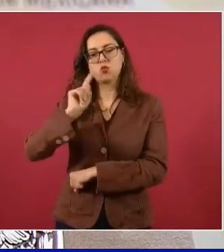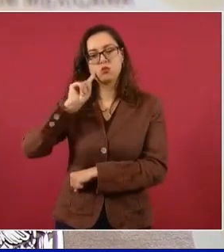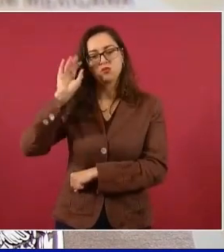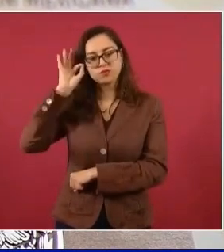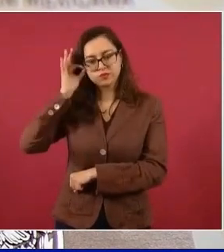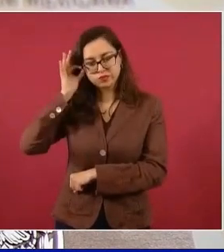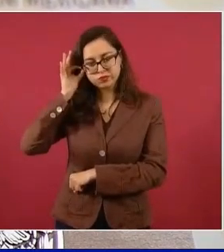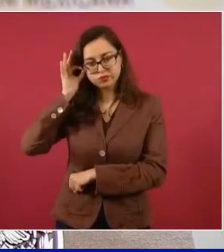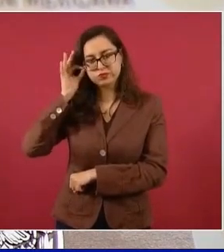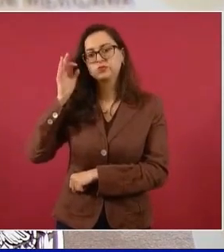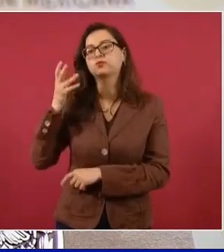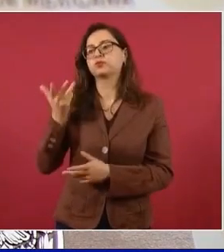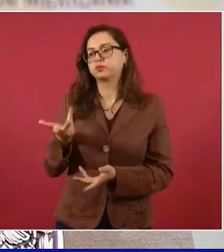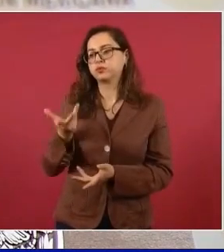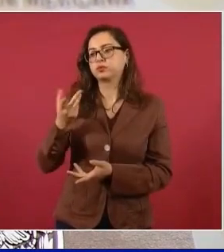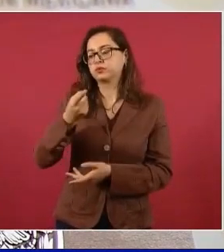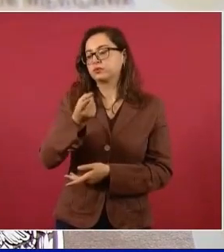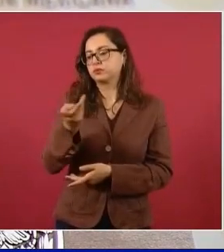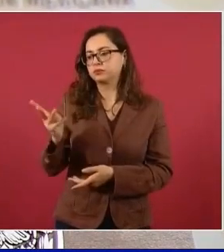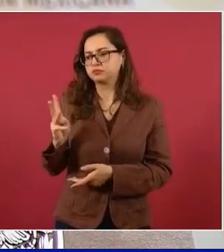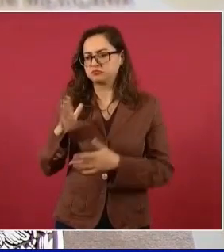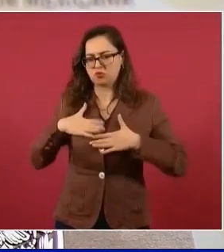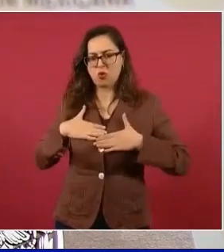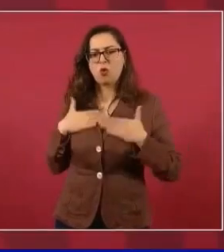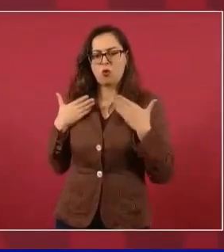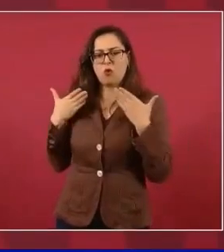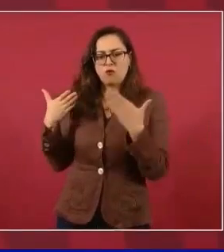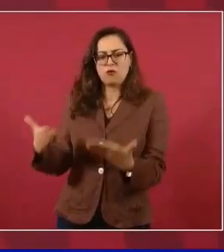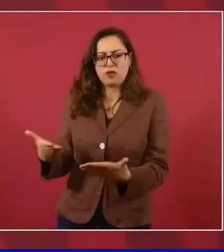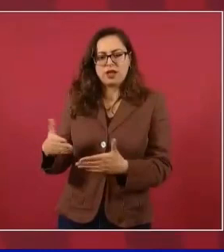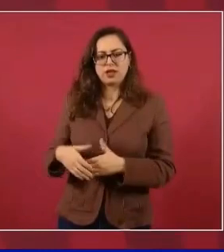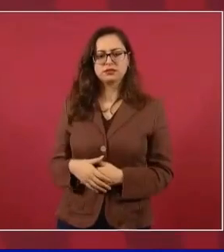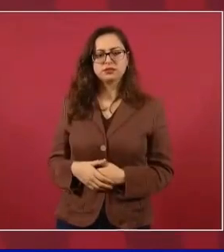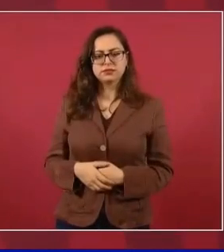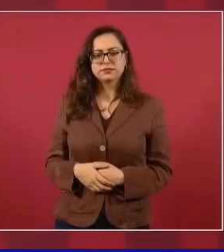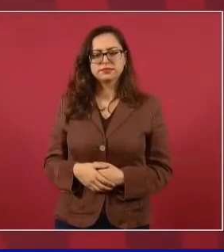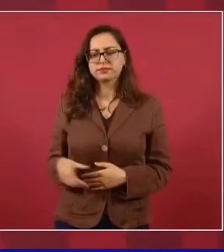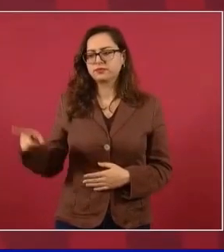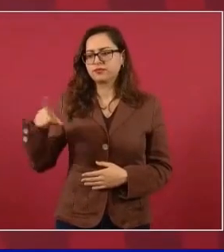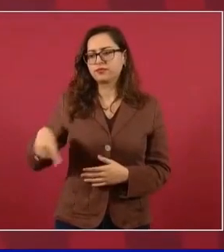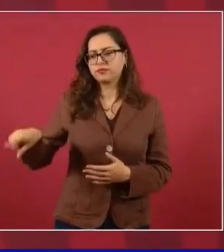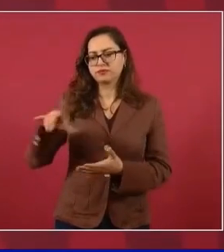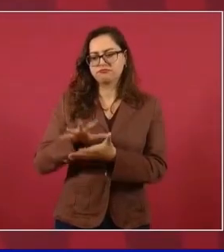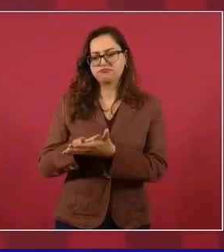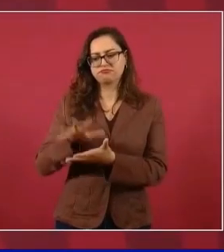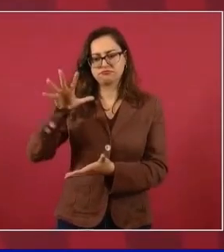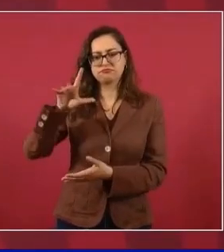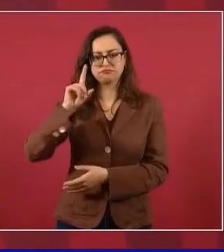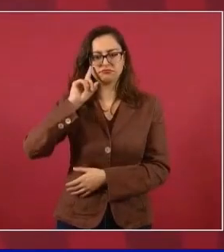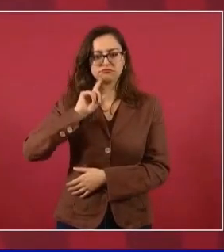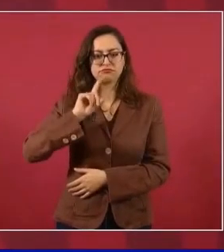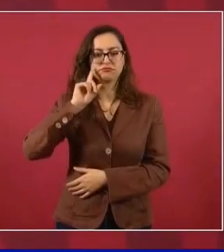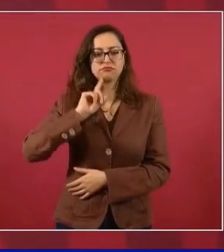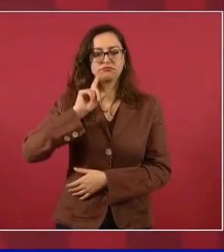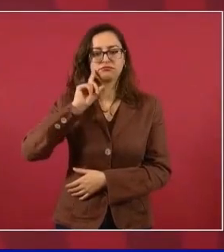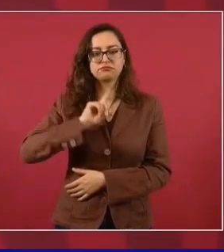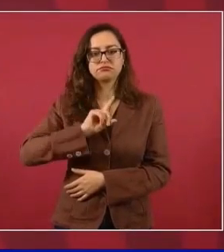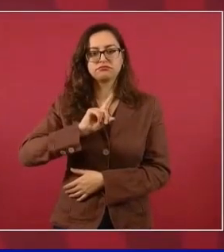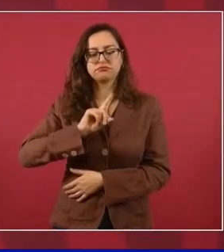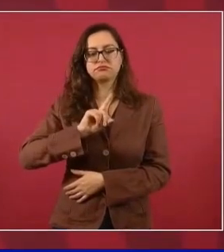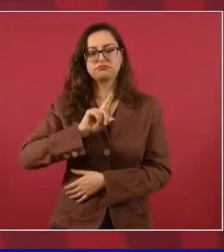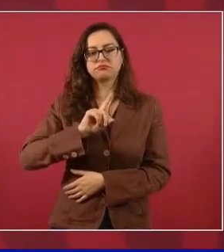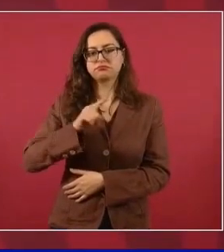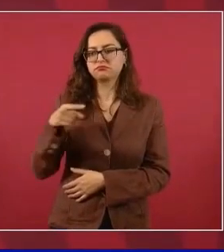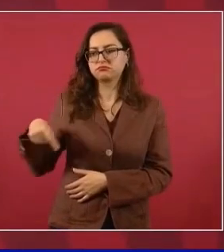a las azafatas, por lo general, la mayoría mujeres, están